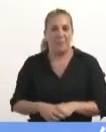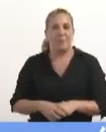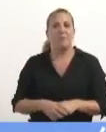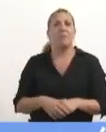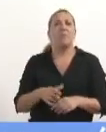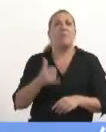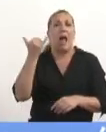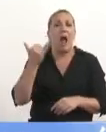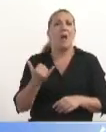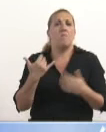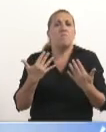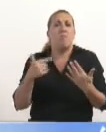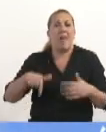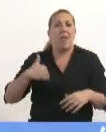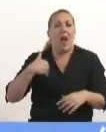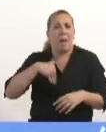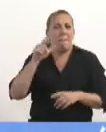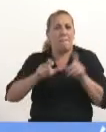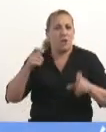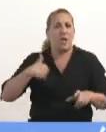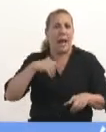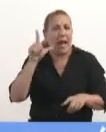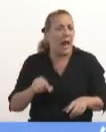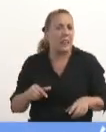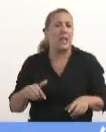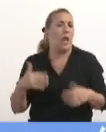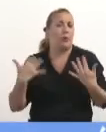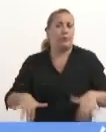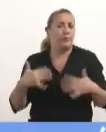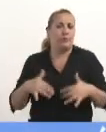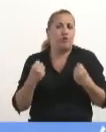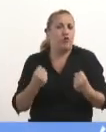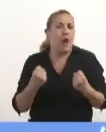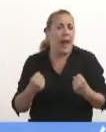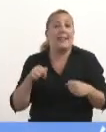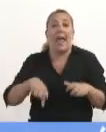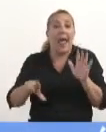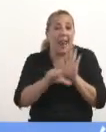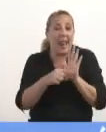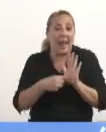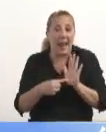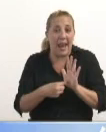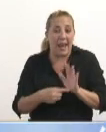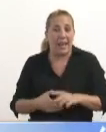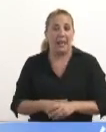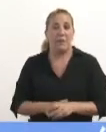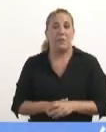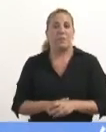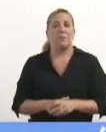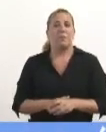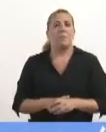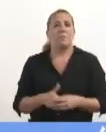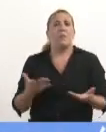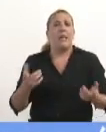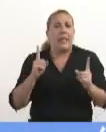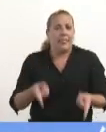de los argentinos es enorme. Esta ley, y lo hemos visto que